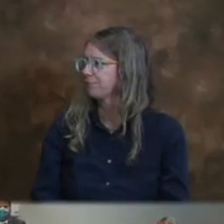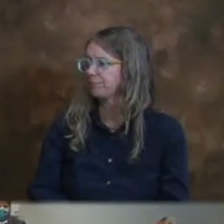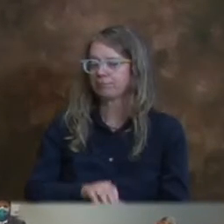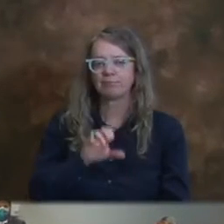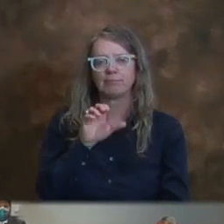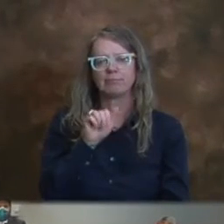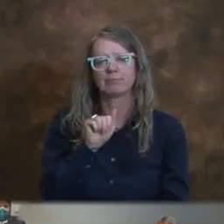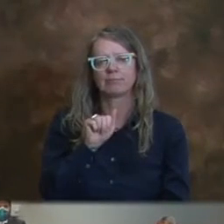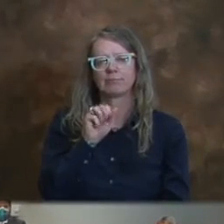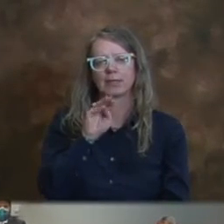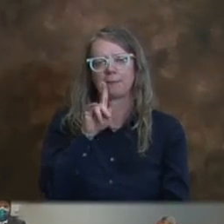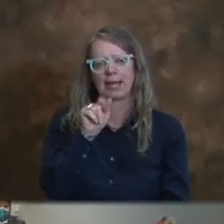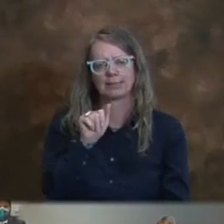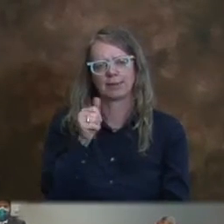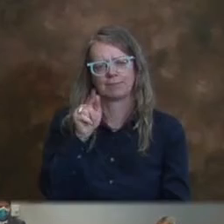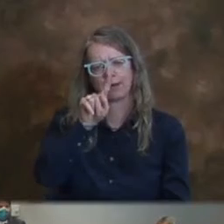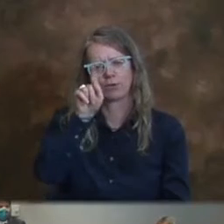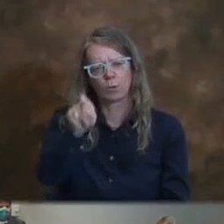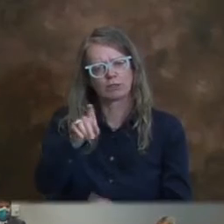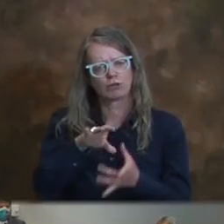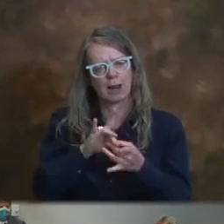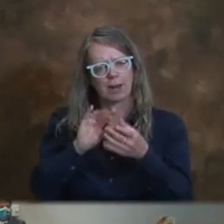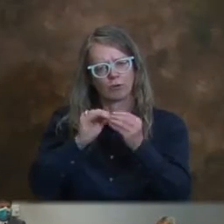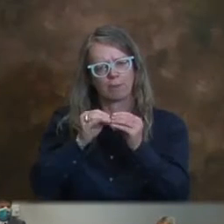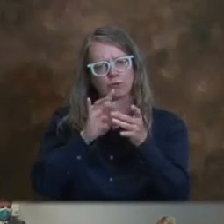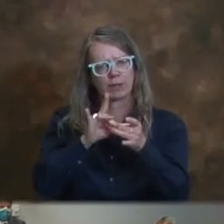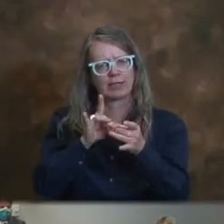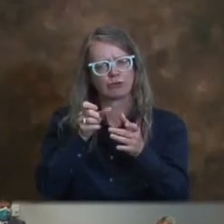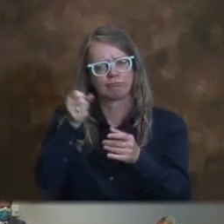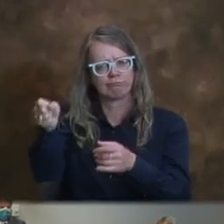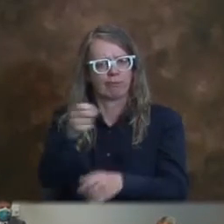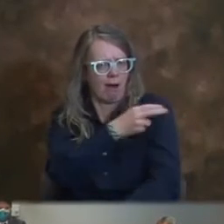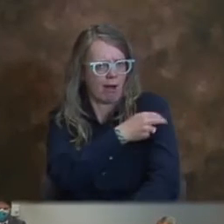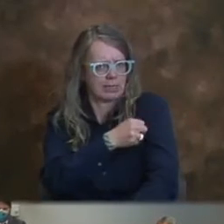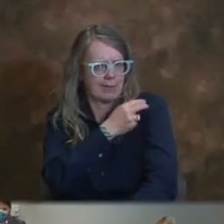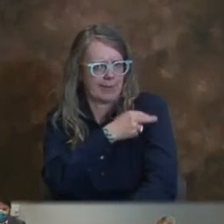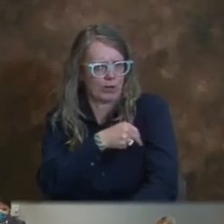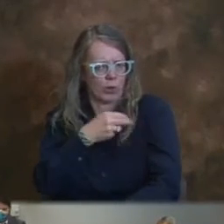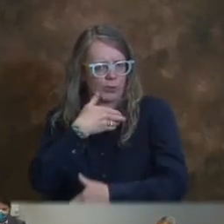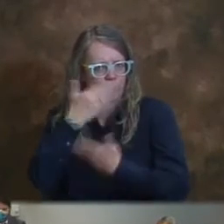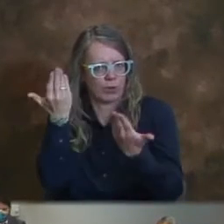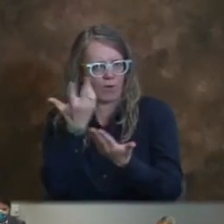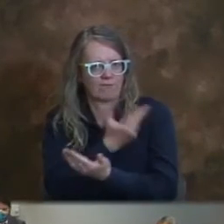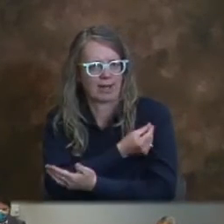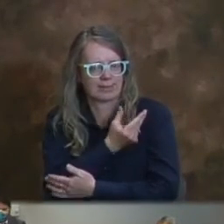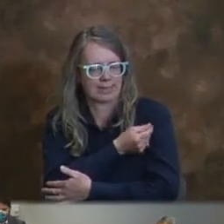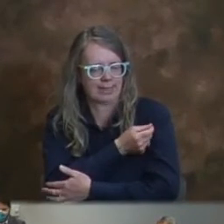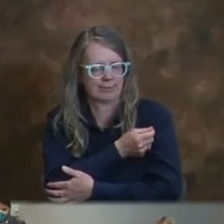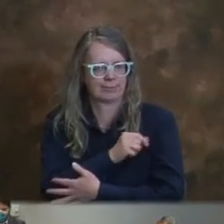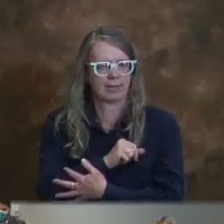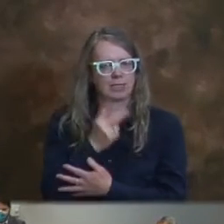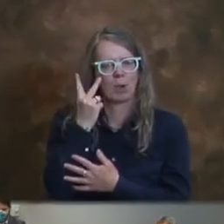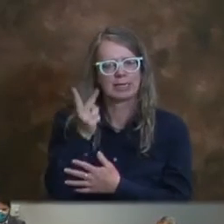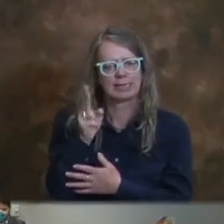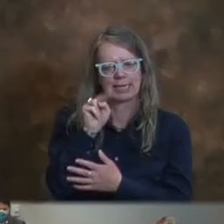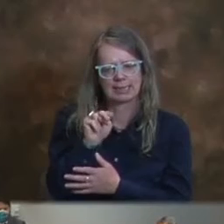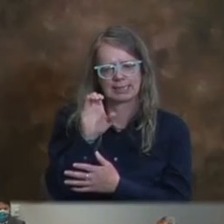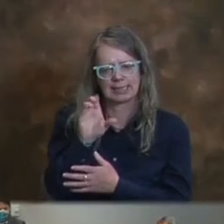En la diapositiva que mostraste de hospitalizaciones, de hospitalizaciones para las personas no vacunadas, vi